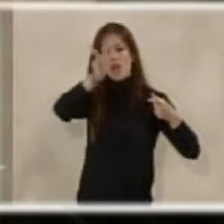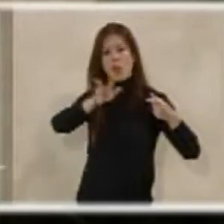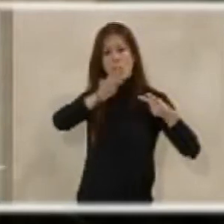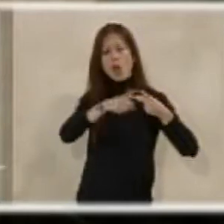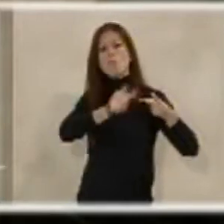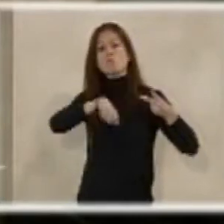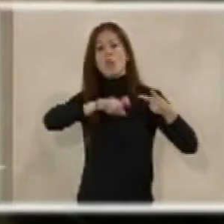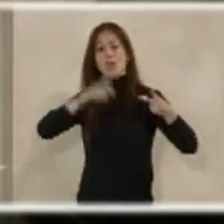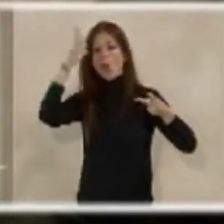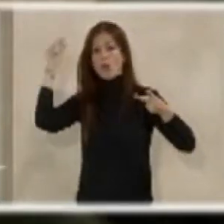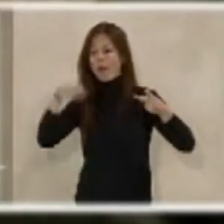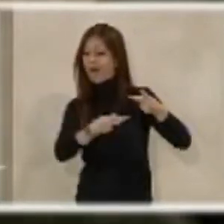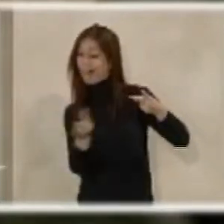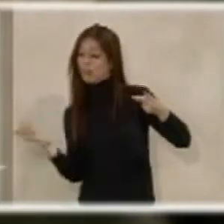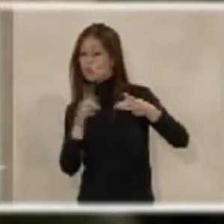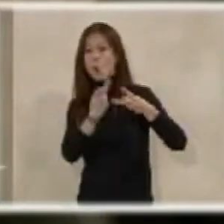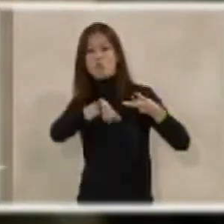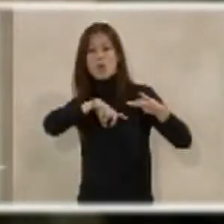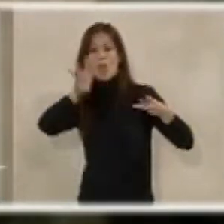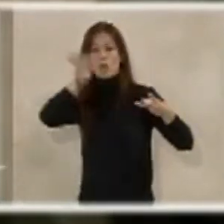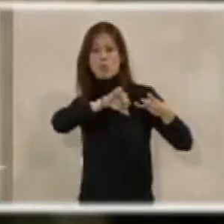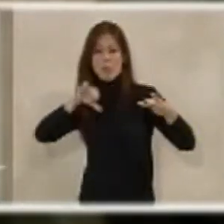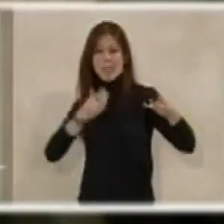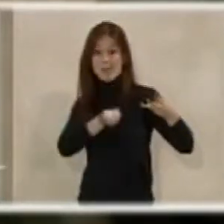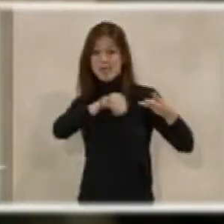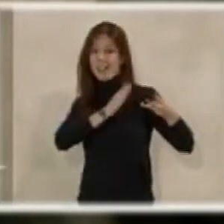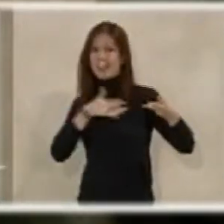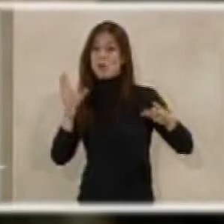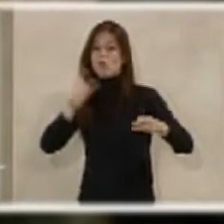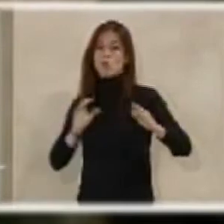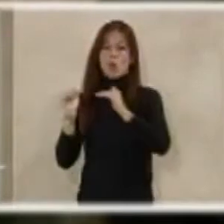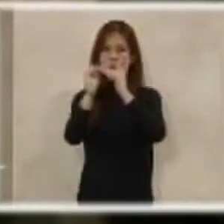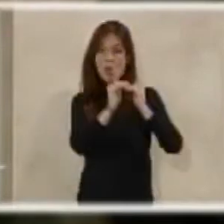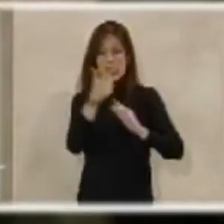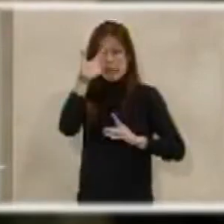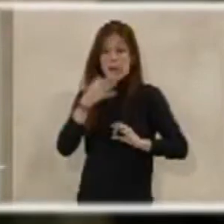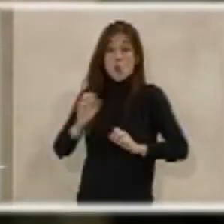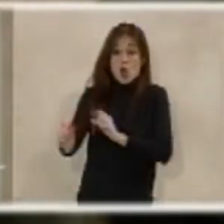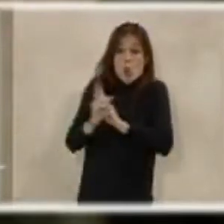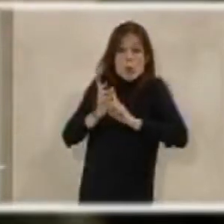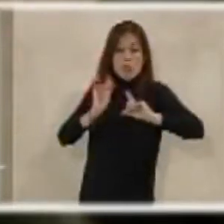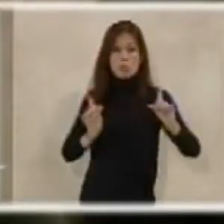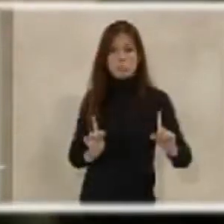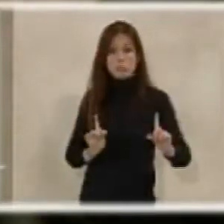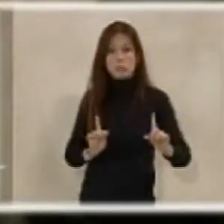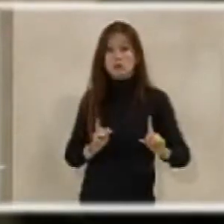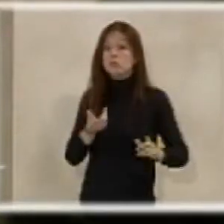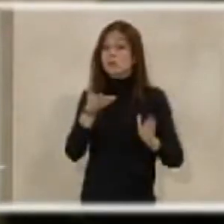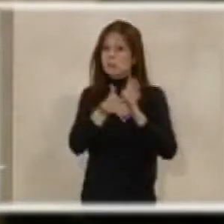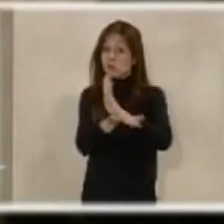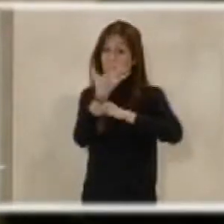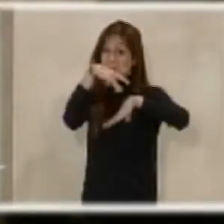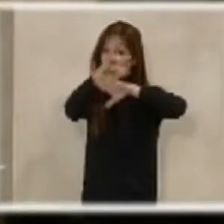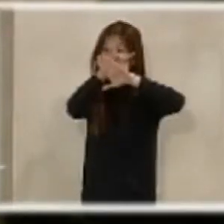con el resto de la Policía Autonómica de España. Creo que nadie será contrario a afirmar que la seguridad